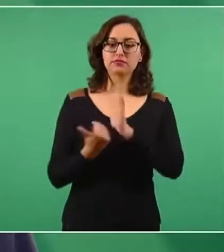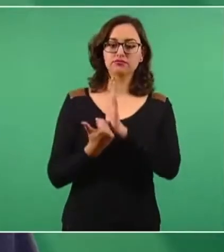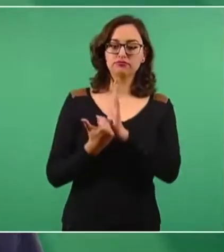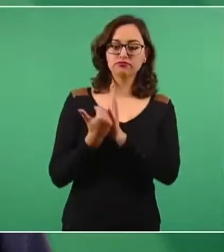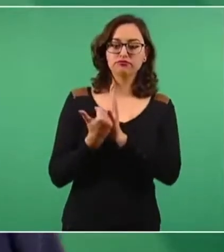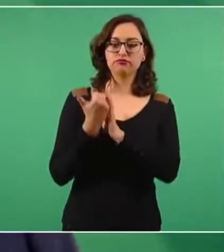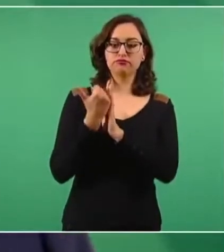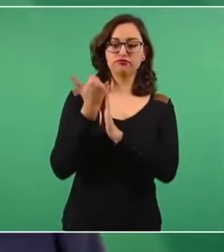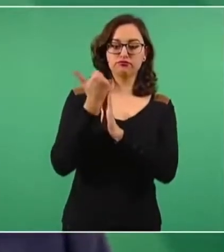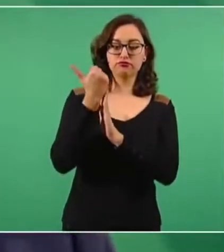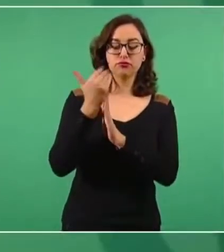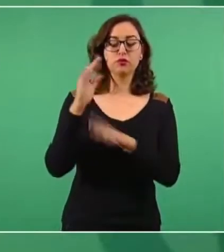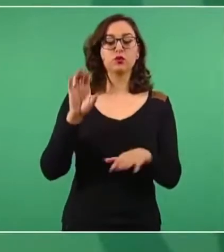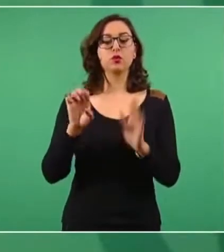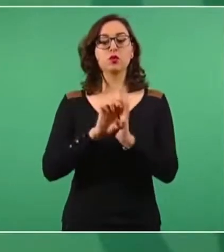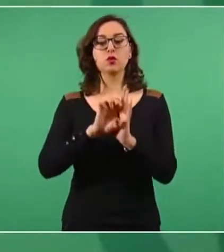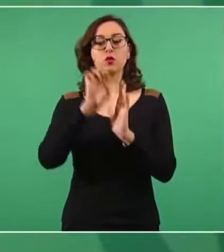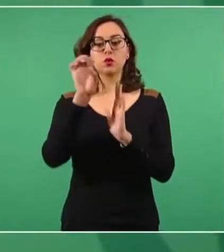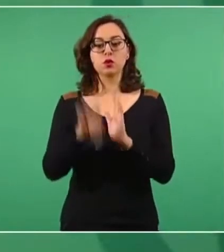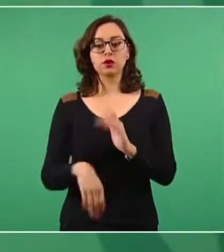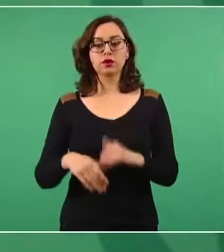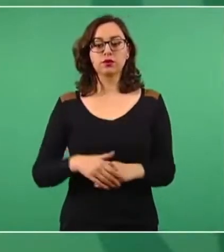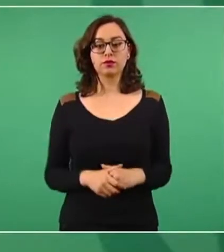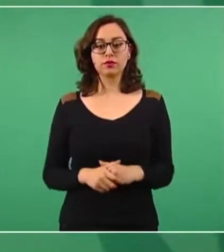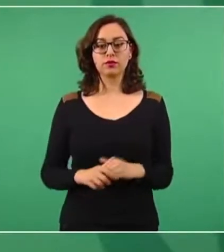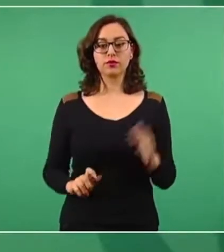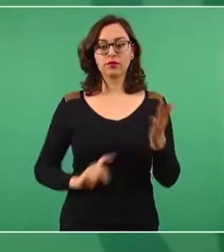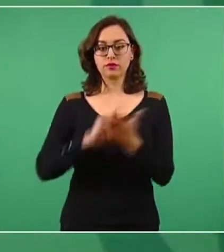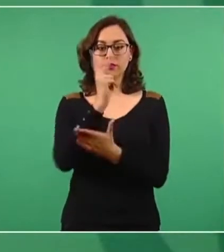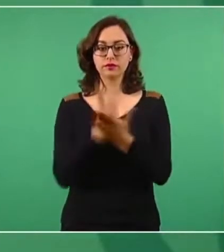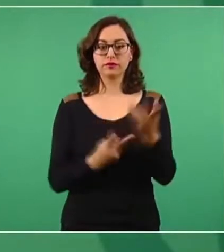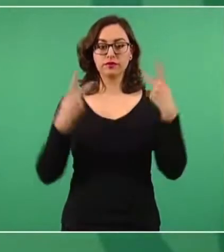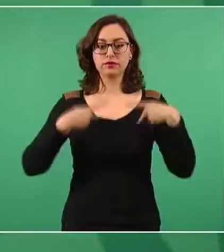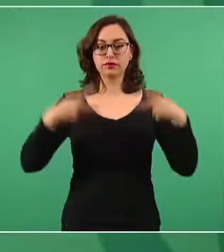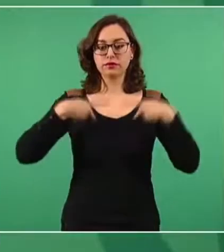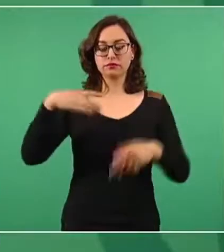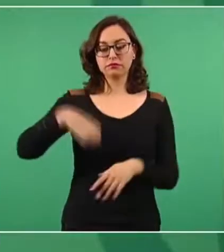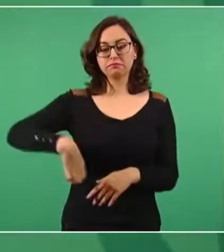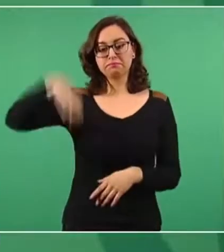Por ejemplo, el programa de adultos mayores.